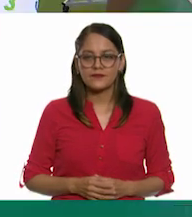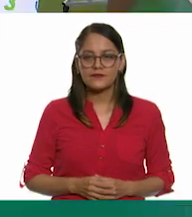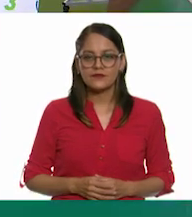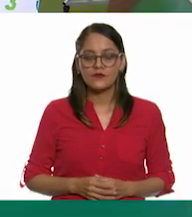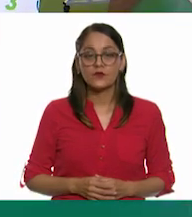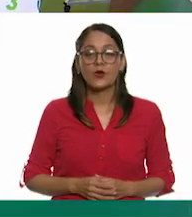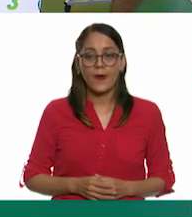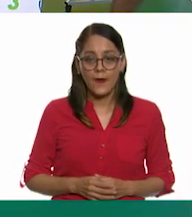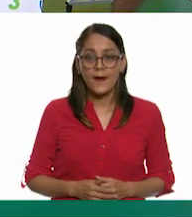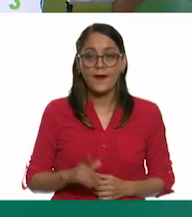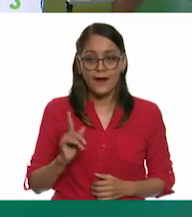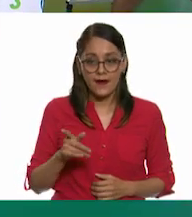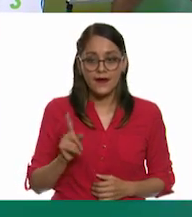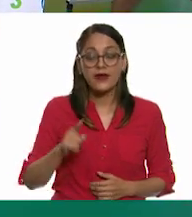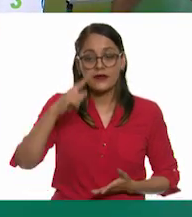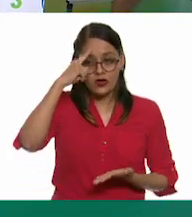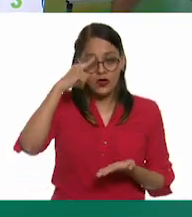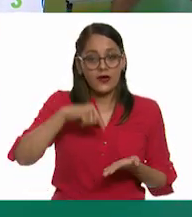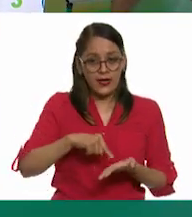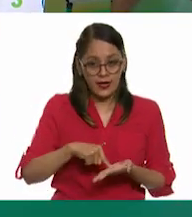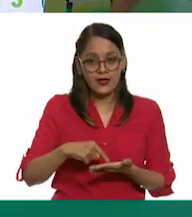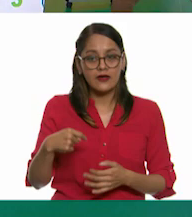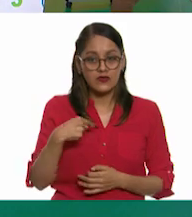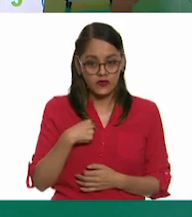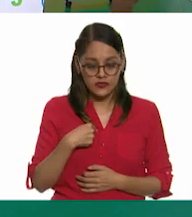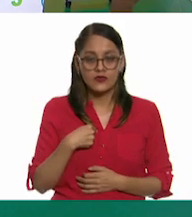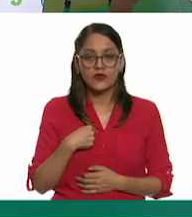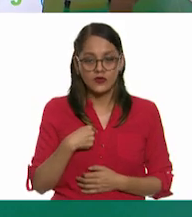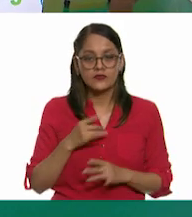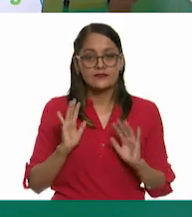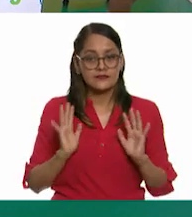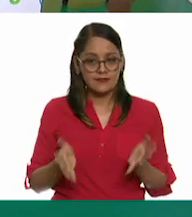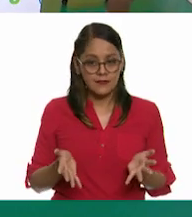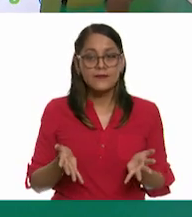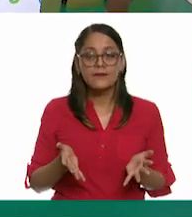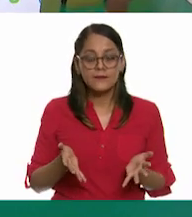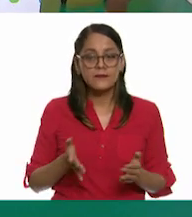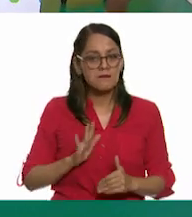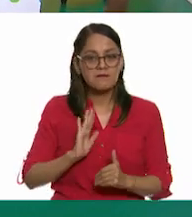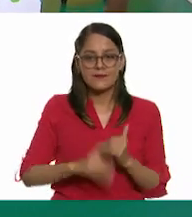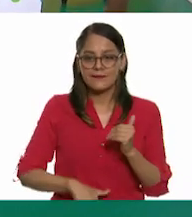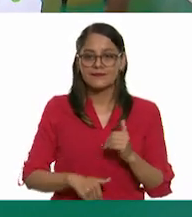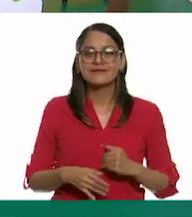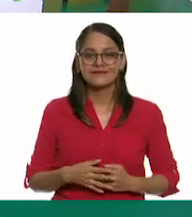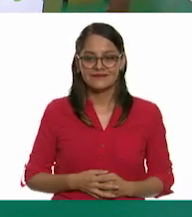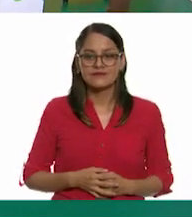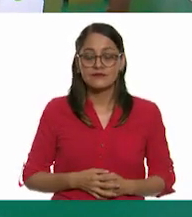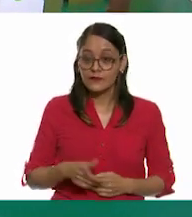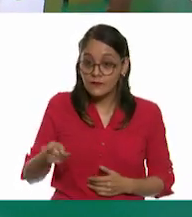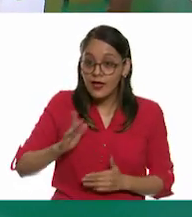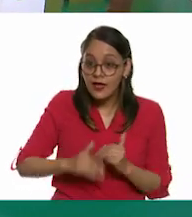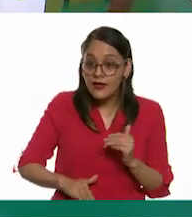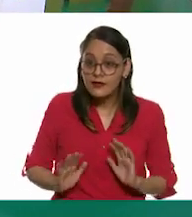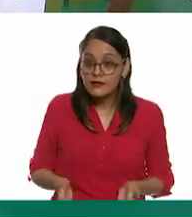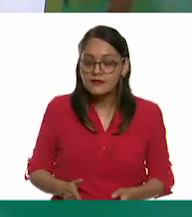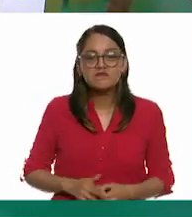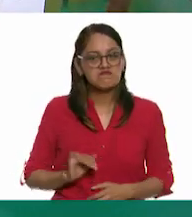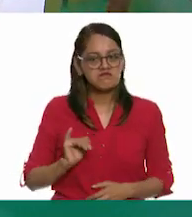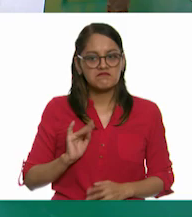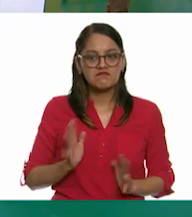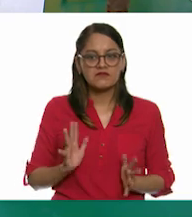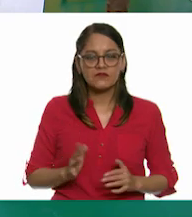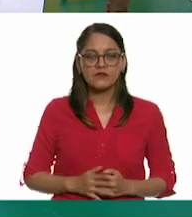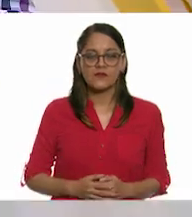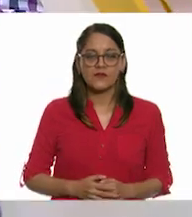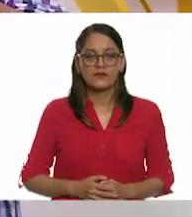Ah, pues creo que yo ya terminé. ¿Ya terminaste, Oscar? A ver, a ver. Sí. A ver,